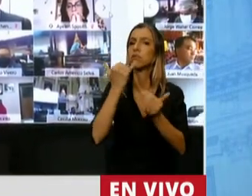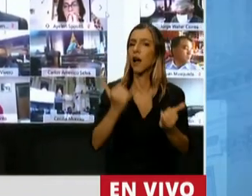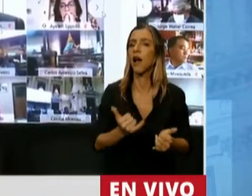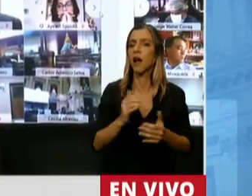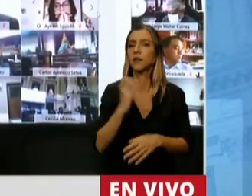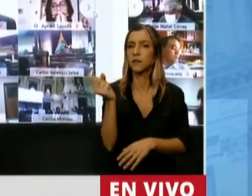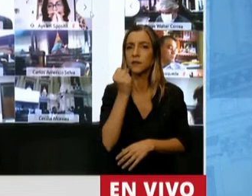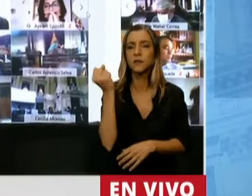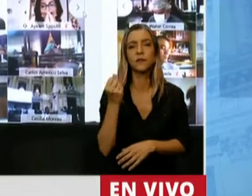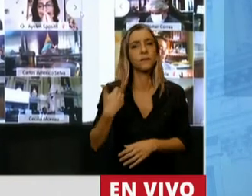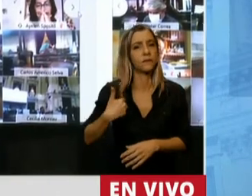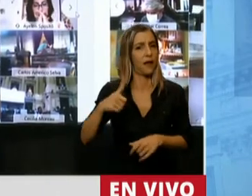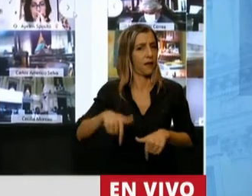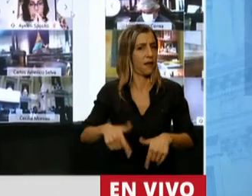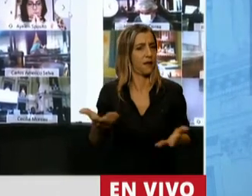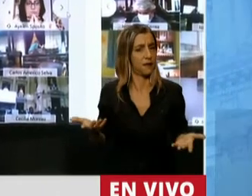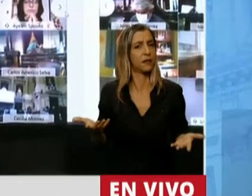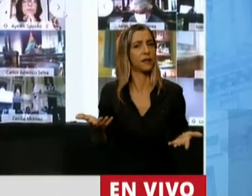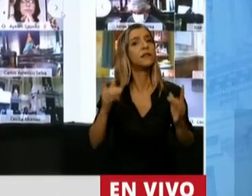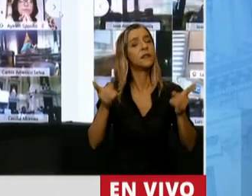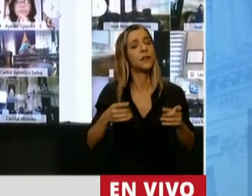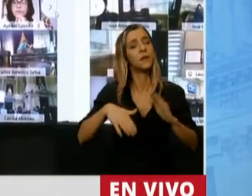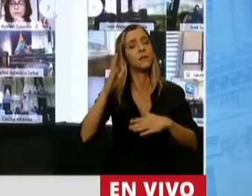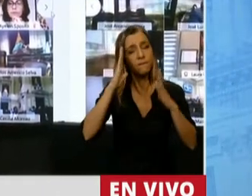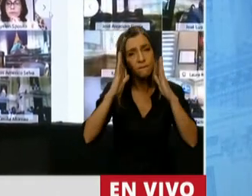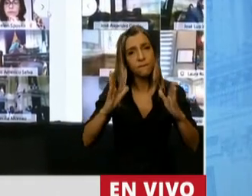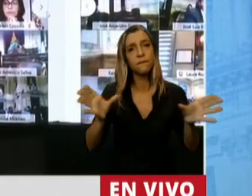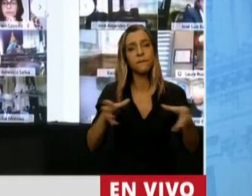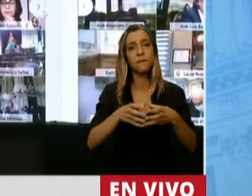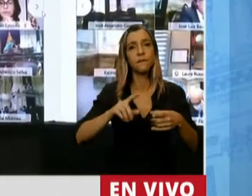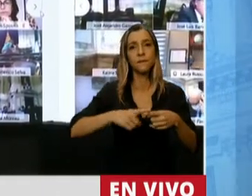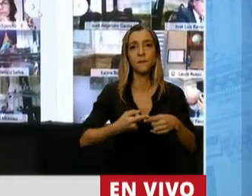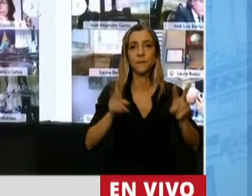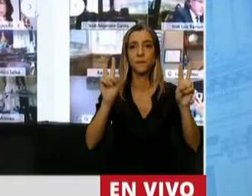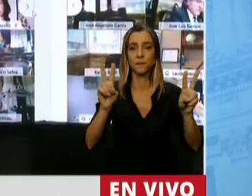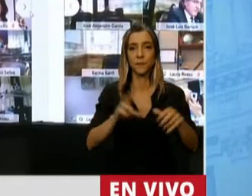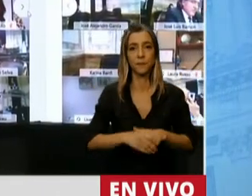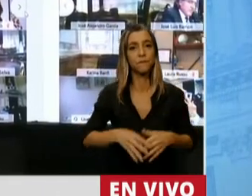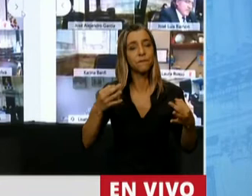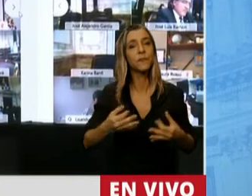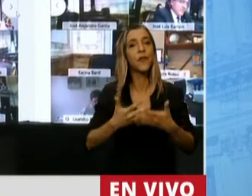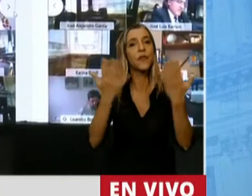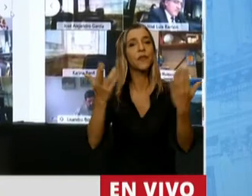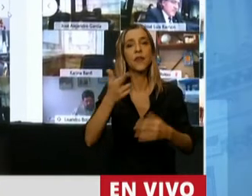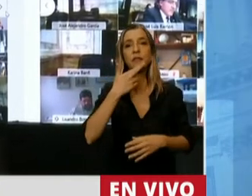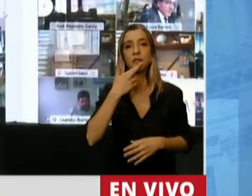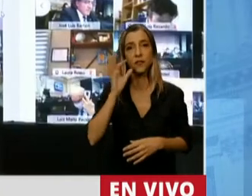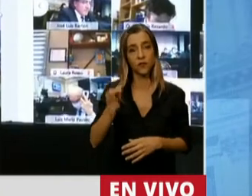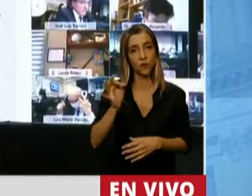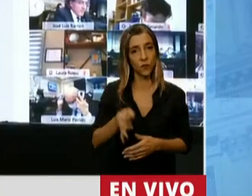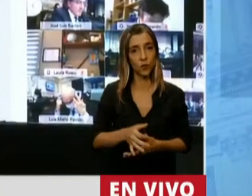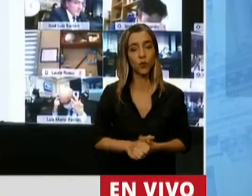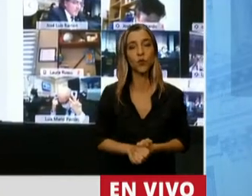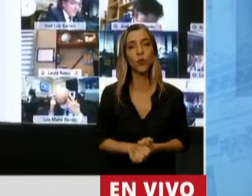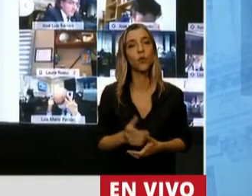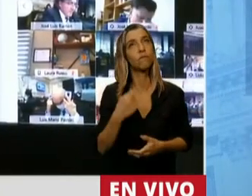trascendente para los peronistas, que fue precisamente el 17 de octubre, evocando,